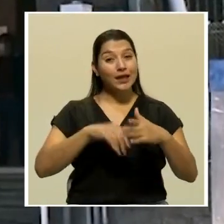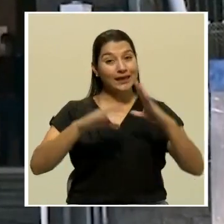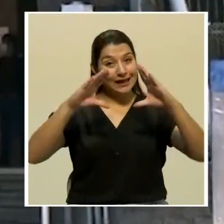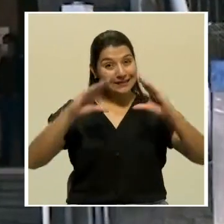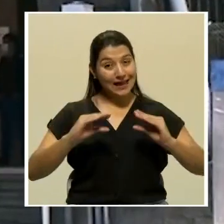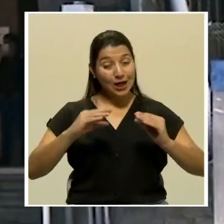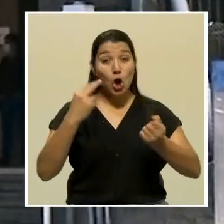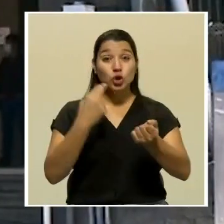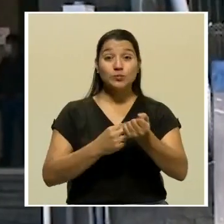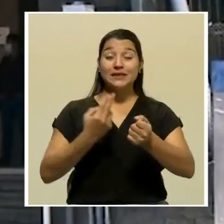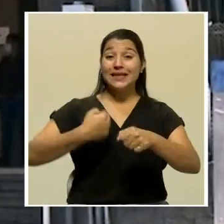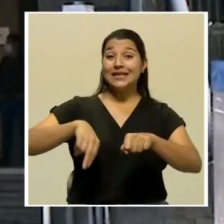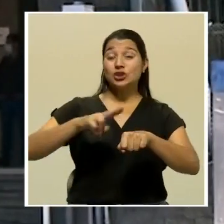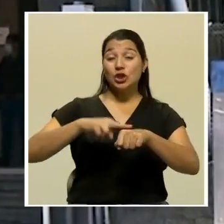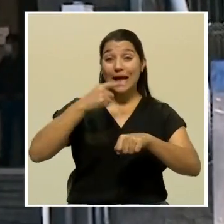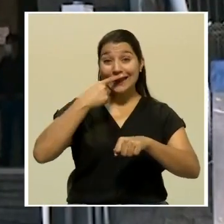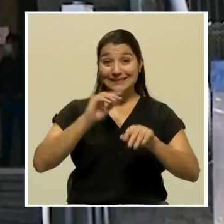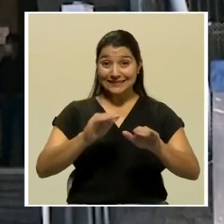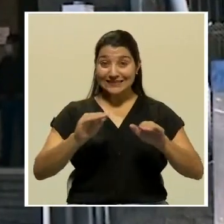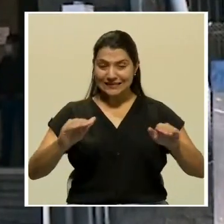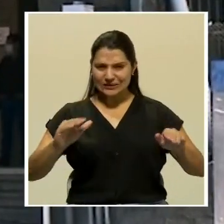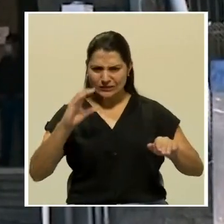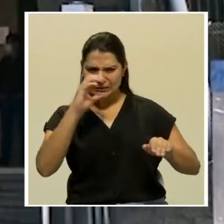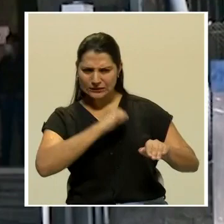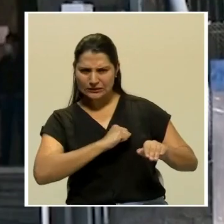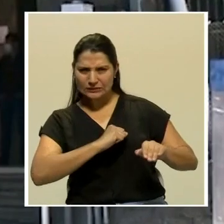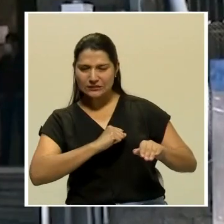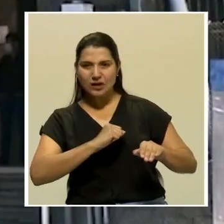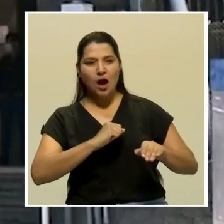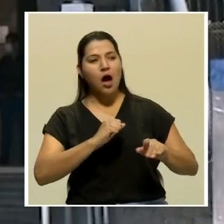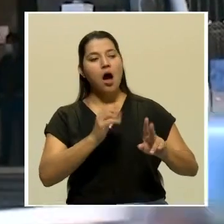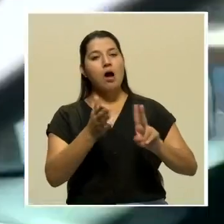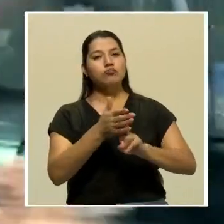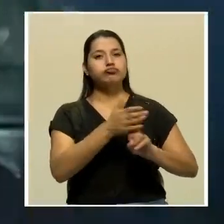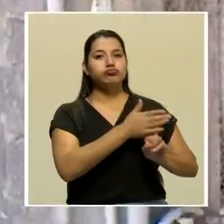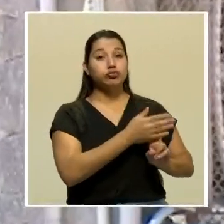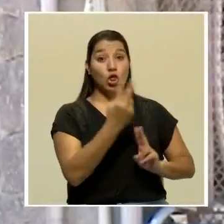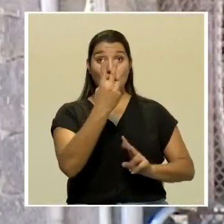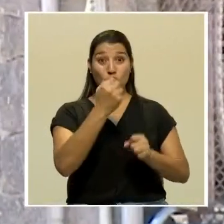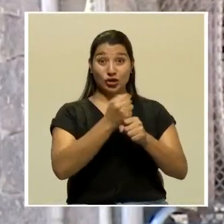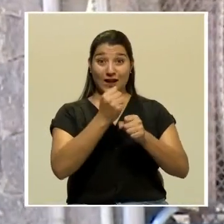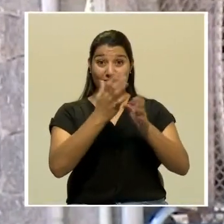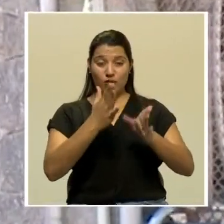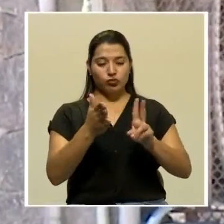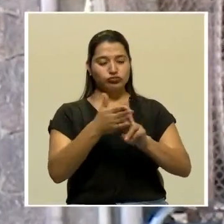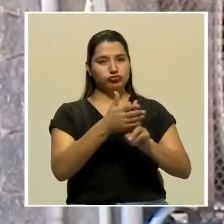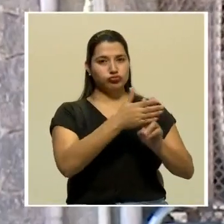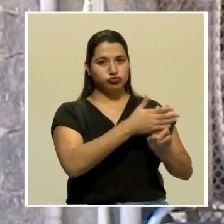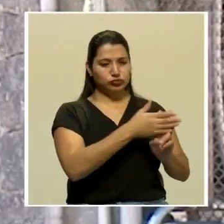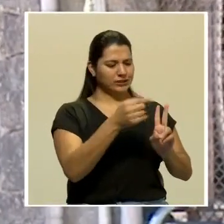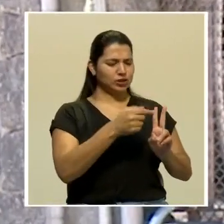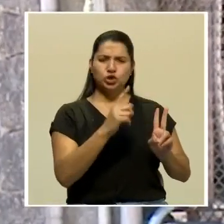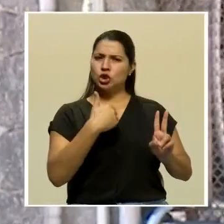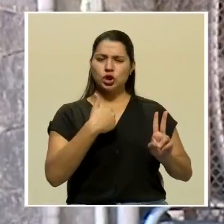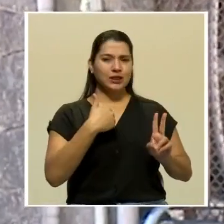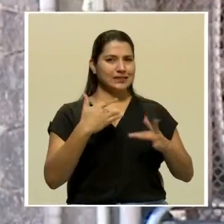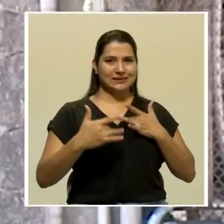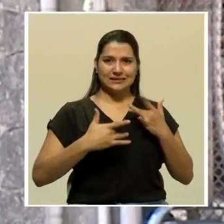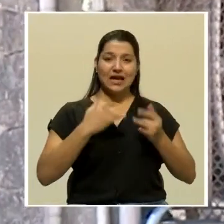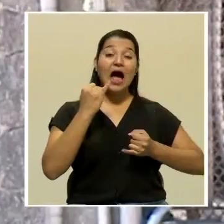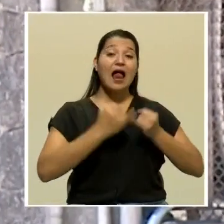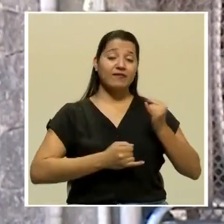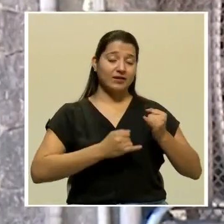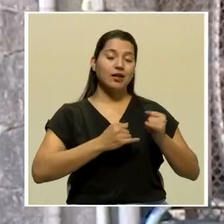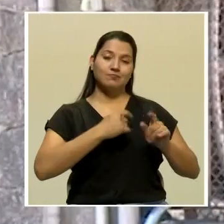el Hospital Nacional de Niños detectó y aisló a otros dos funcionarios asintomáticos que finalmente resultaron